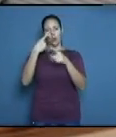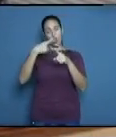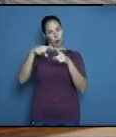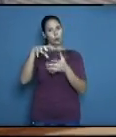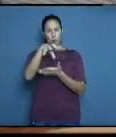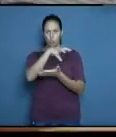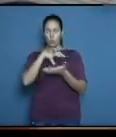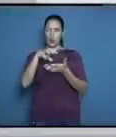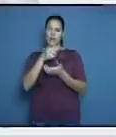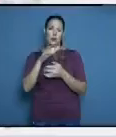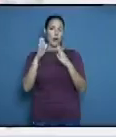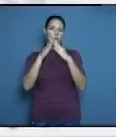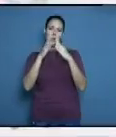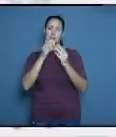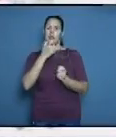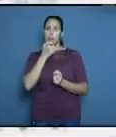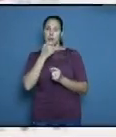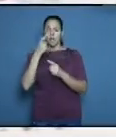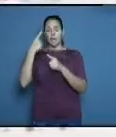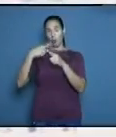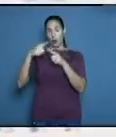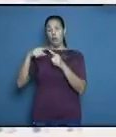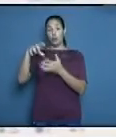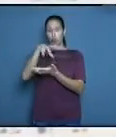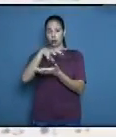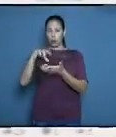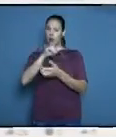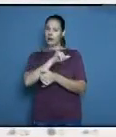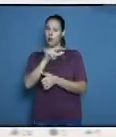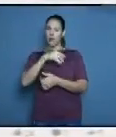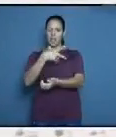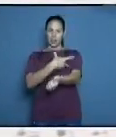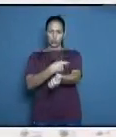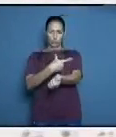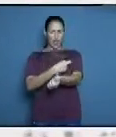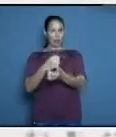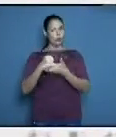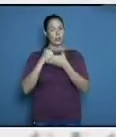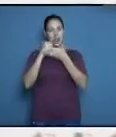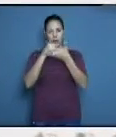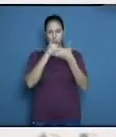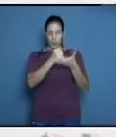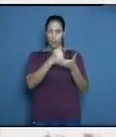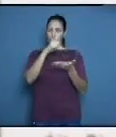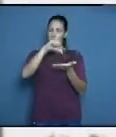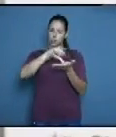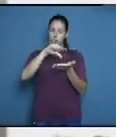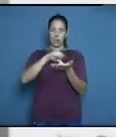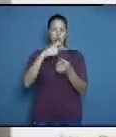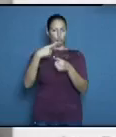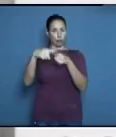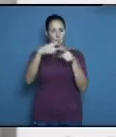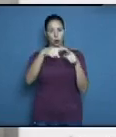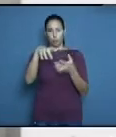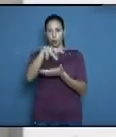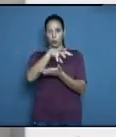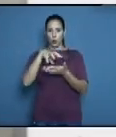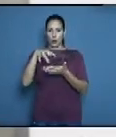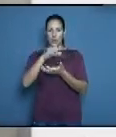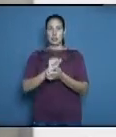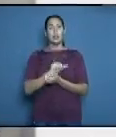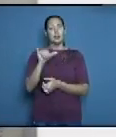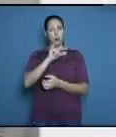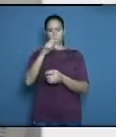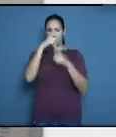Jesús Menéndez donde realizaron donaciones para enfrentar la COVID-19 en este centro como cloro le guía naso buco